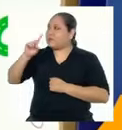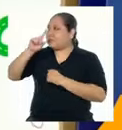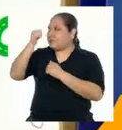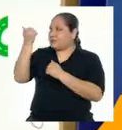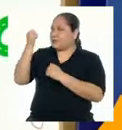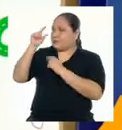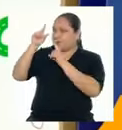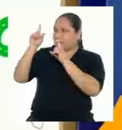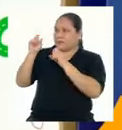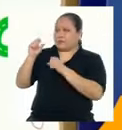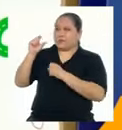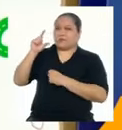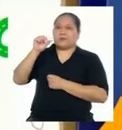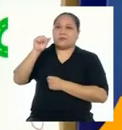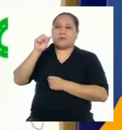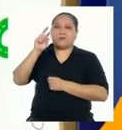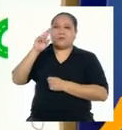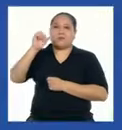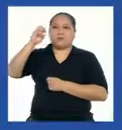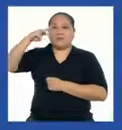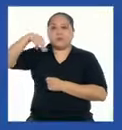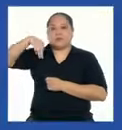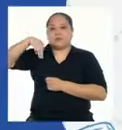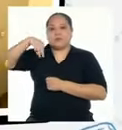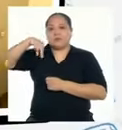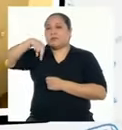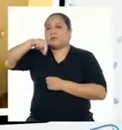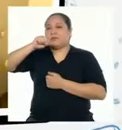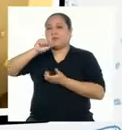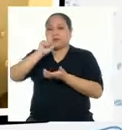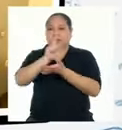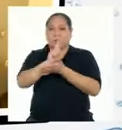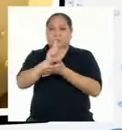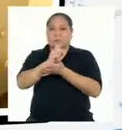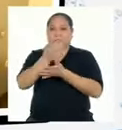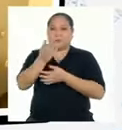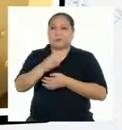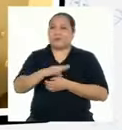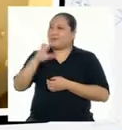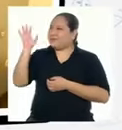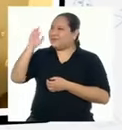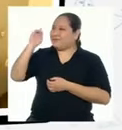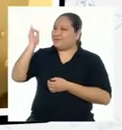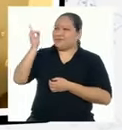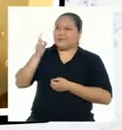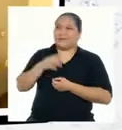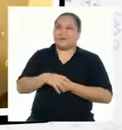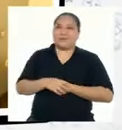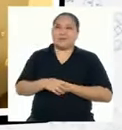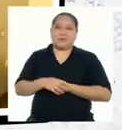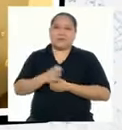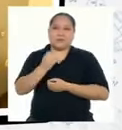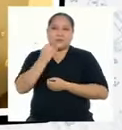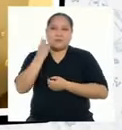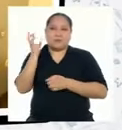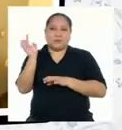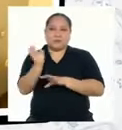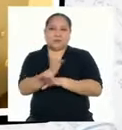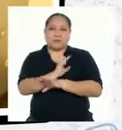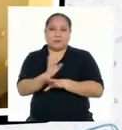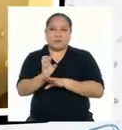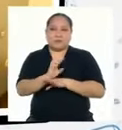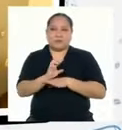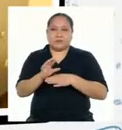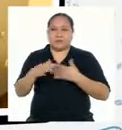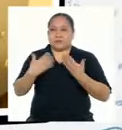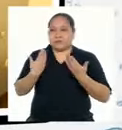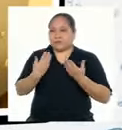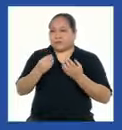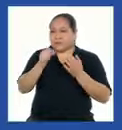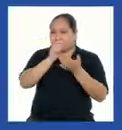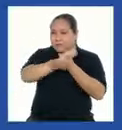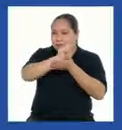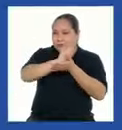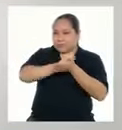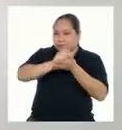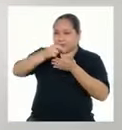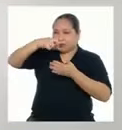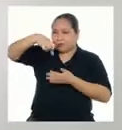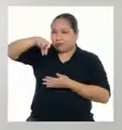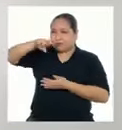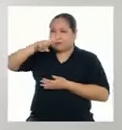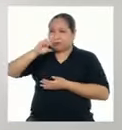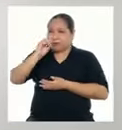de Ariana De la ciudad De Lima Bienvenida Hola profesora ¿Algunos poemas Pueden ser en prosa?